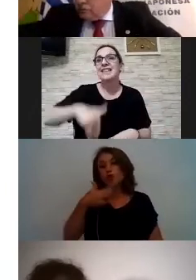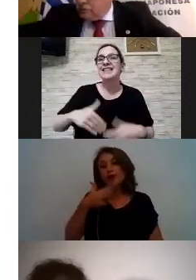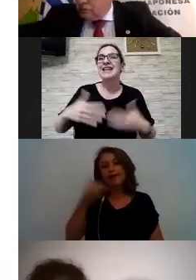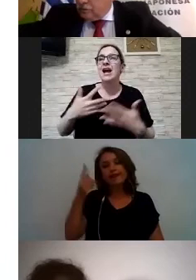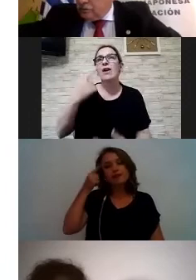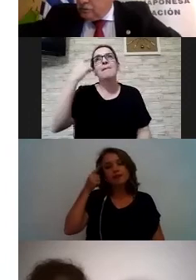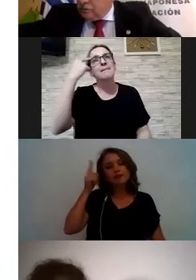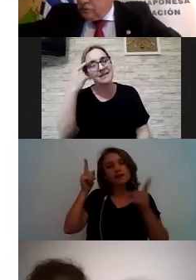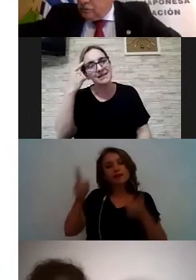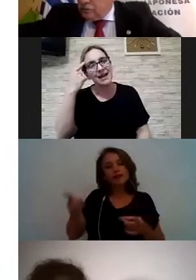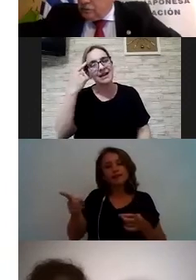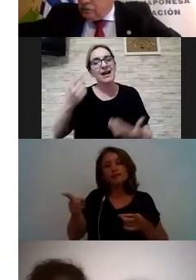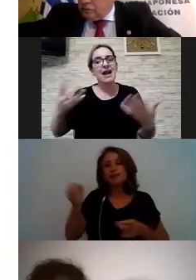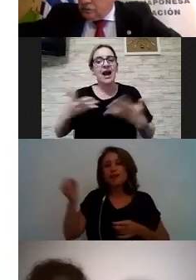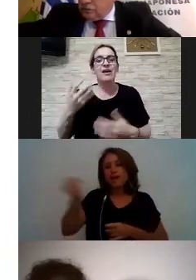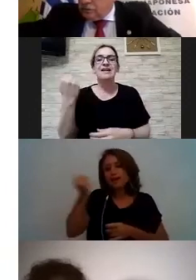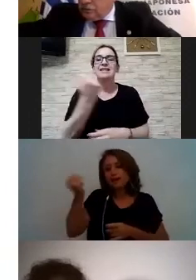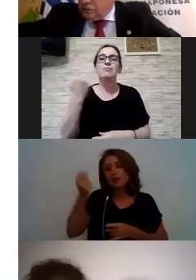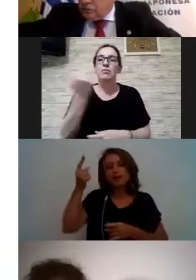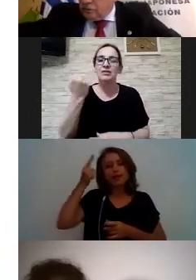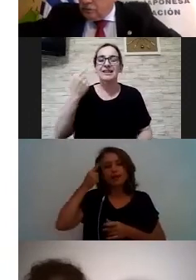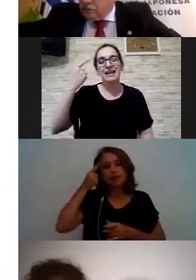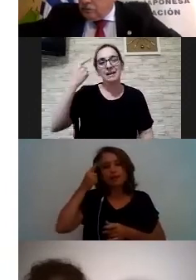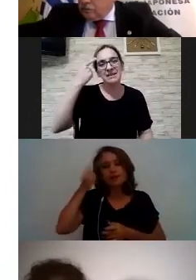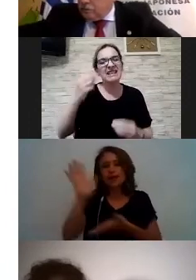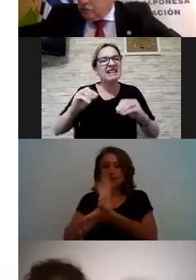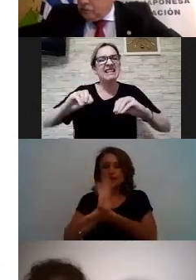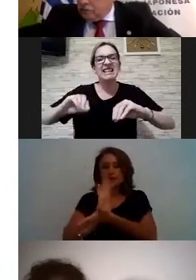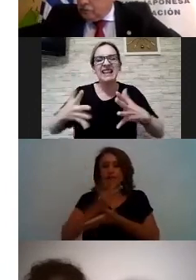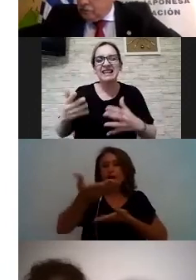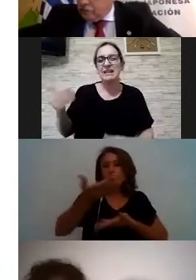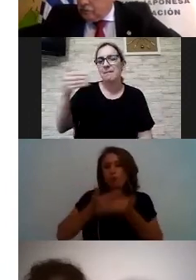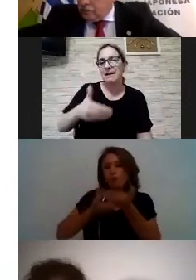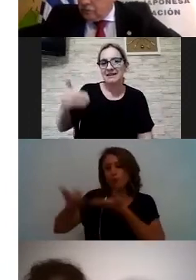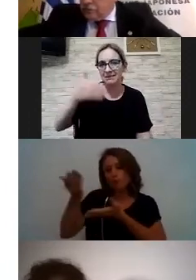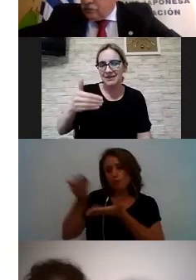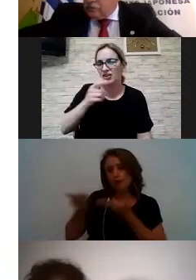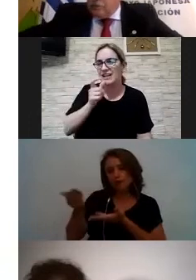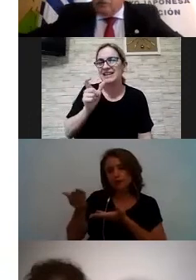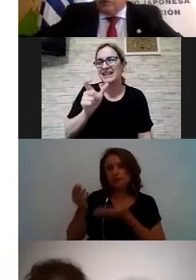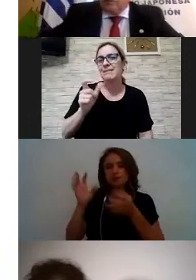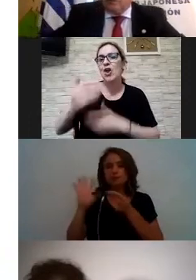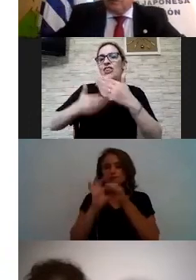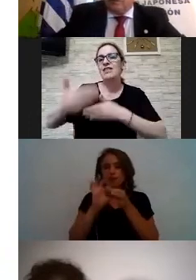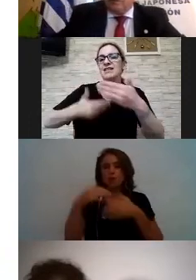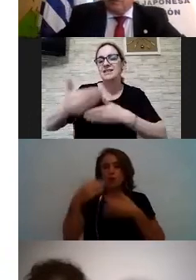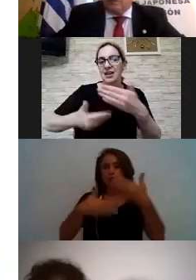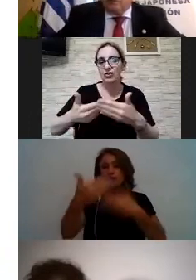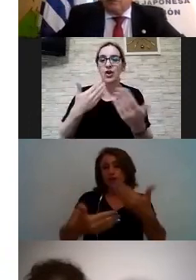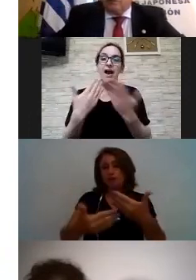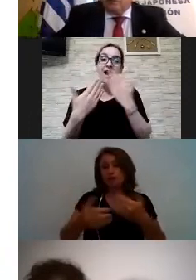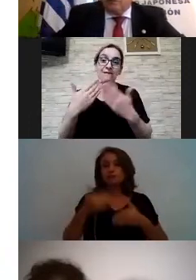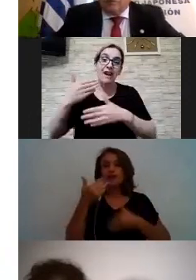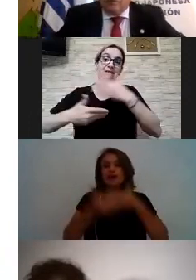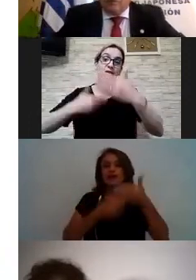poco, es importante pensar qué significa participación en términos de desarrollo. Cuando hablamos de desarrollo, hablamos